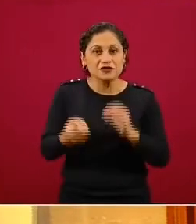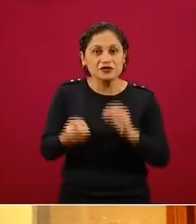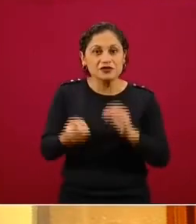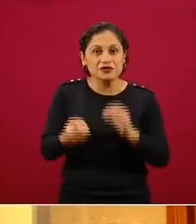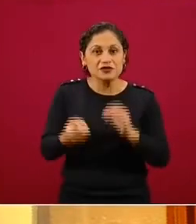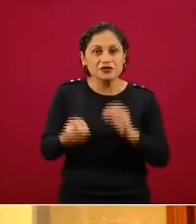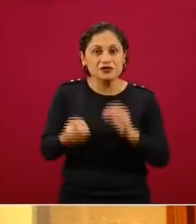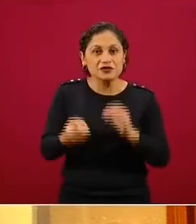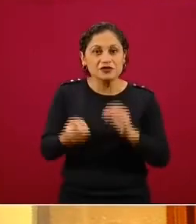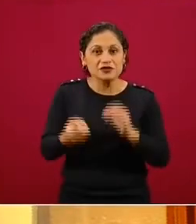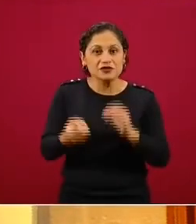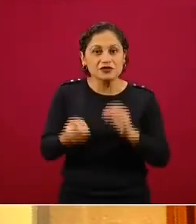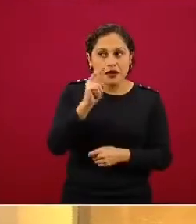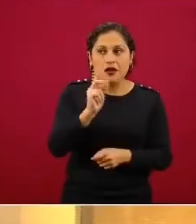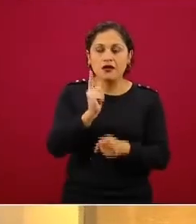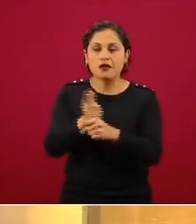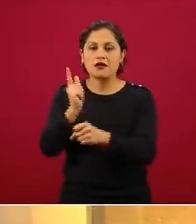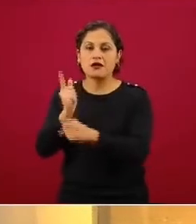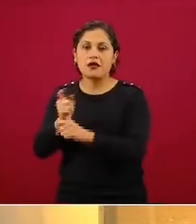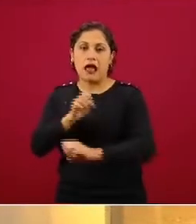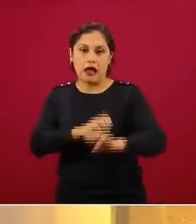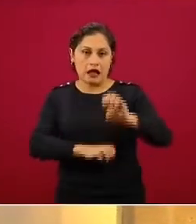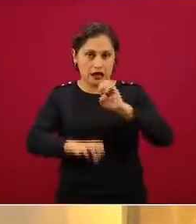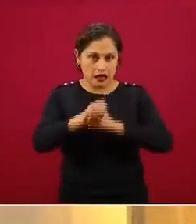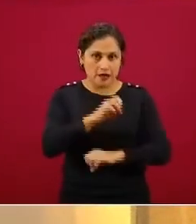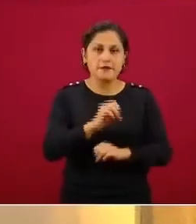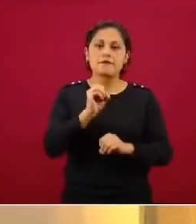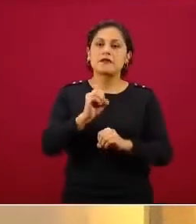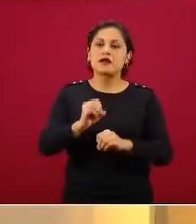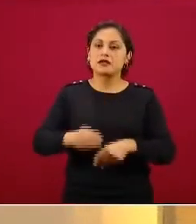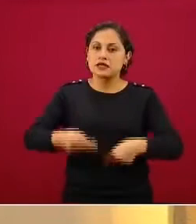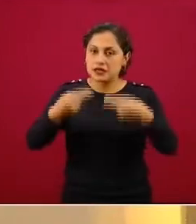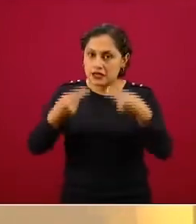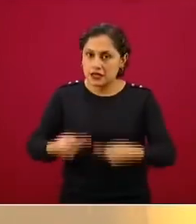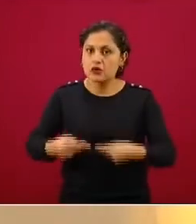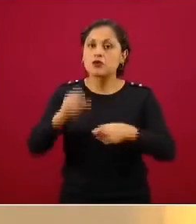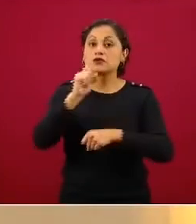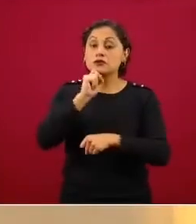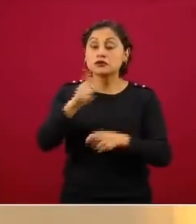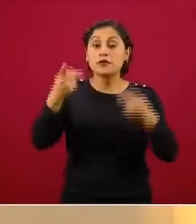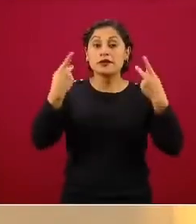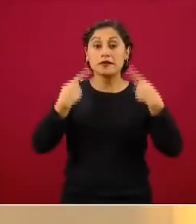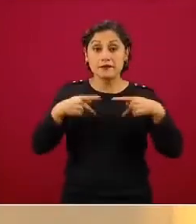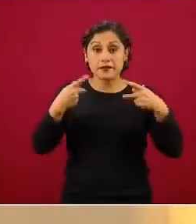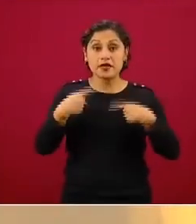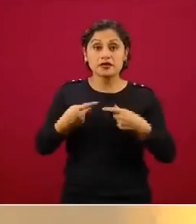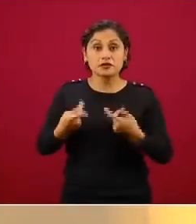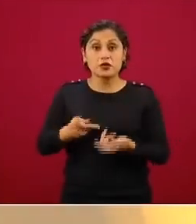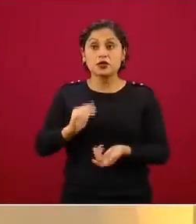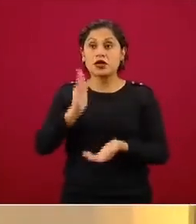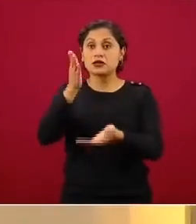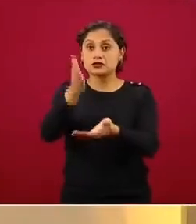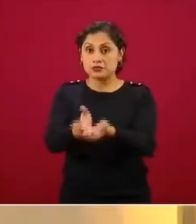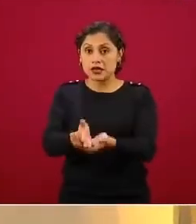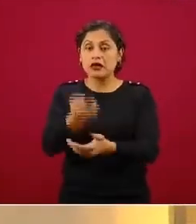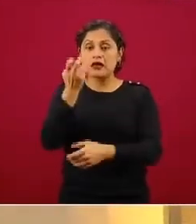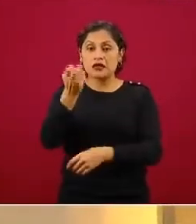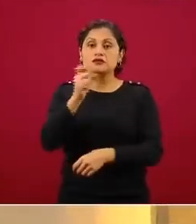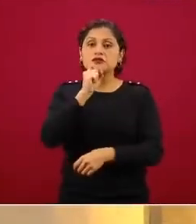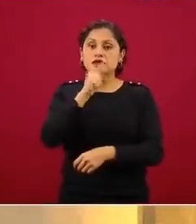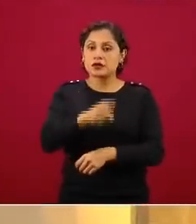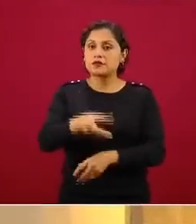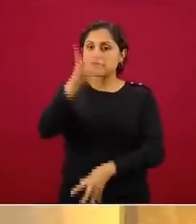En estos casos tan importantes, también los clientes, los usuarios de estos servicios. Entonces, también es bien